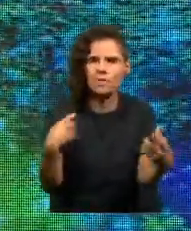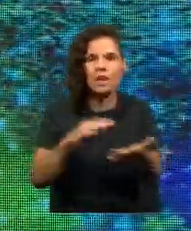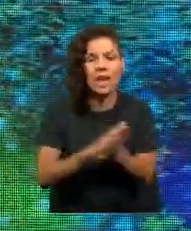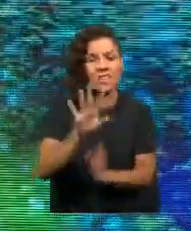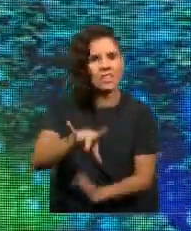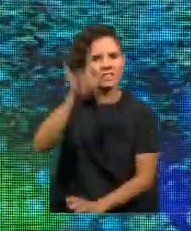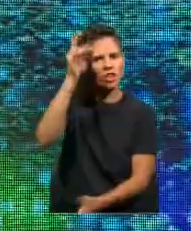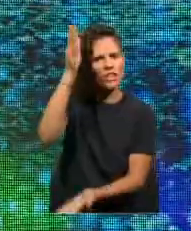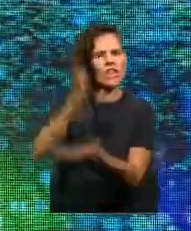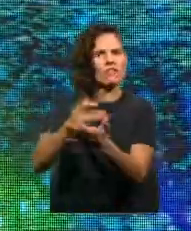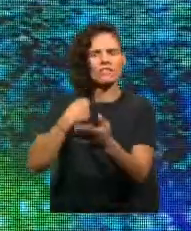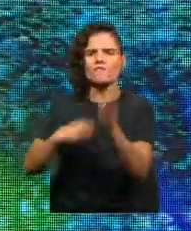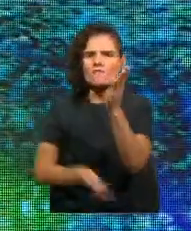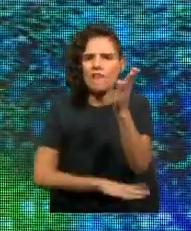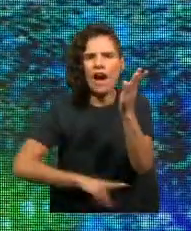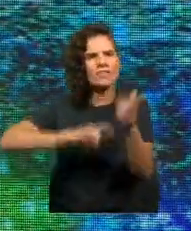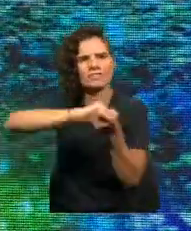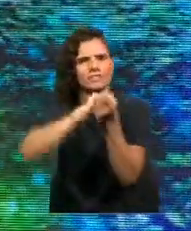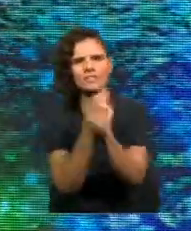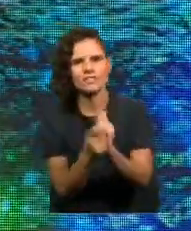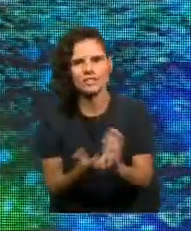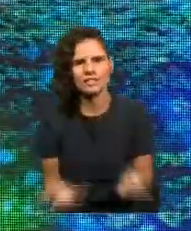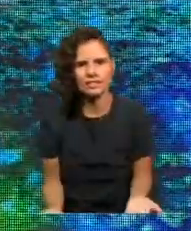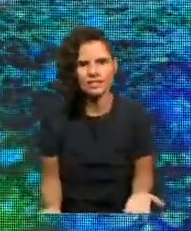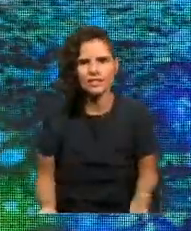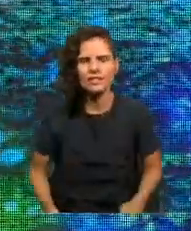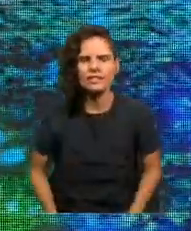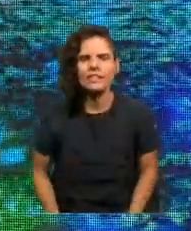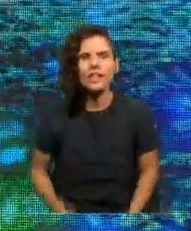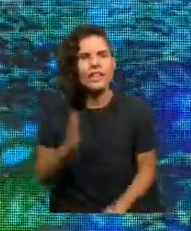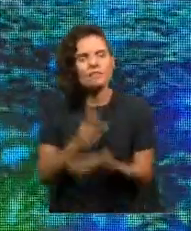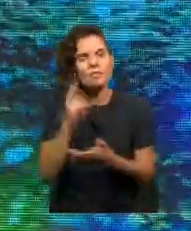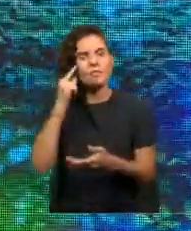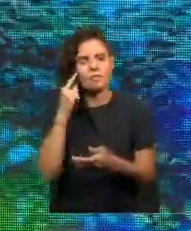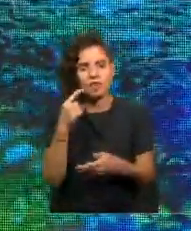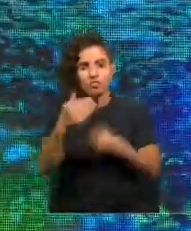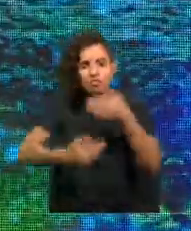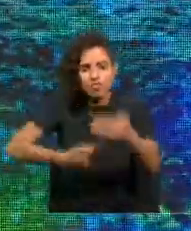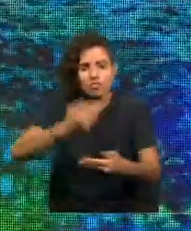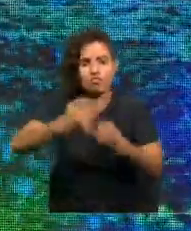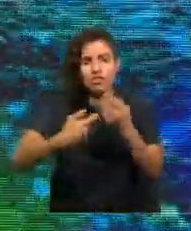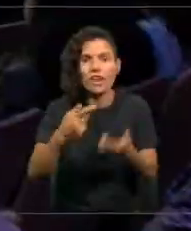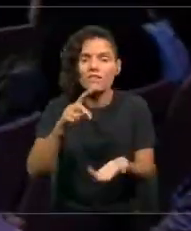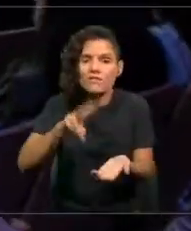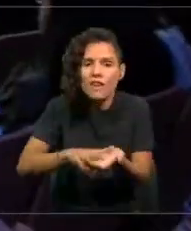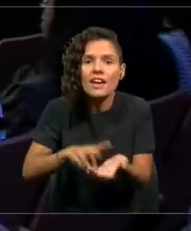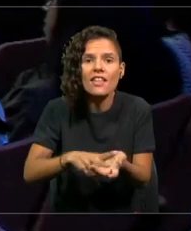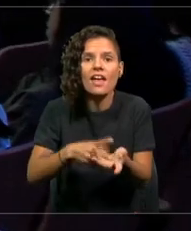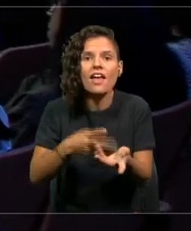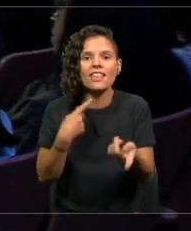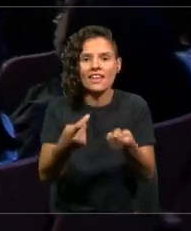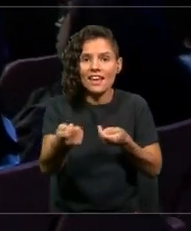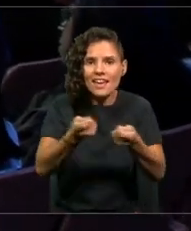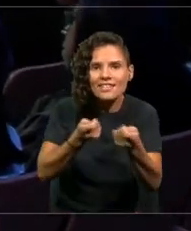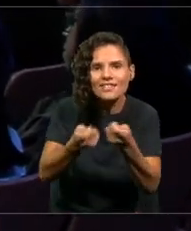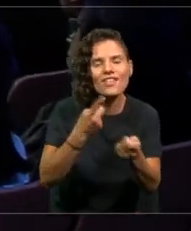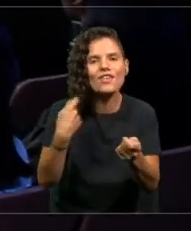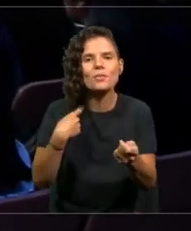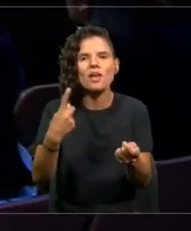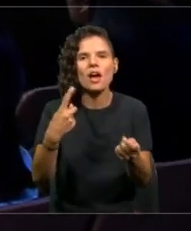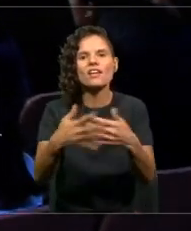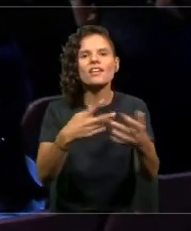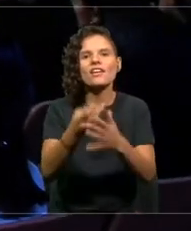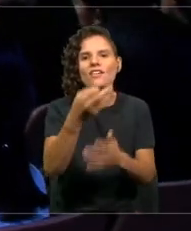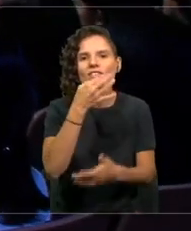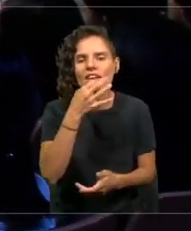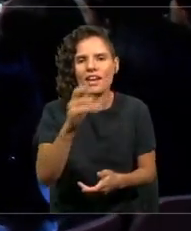radicales. Tenemos que avanzar un real cambio hacia una economía verde y descarbonizada y acelerar y